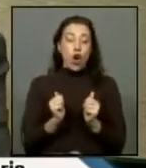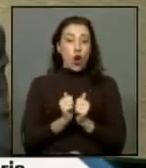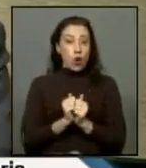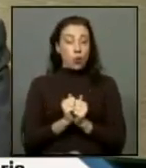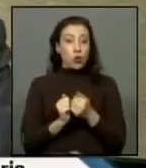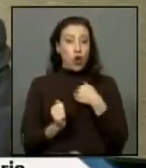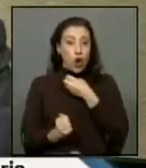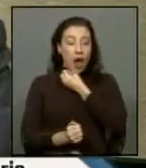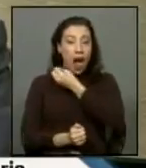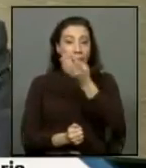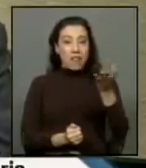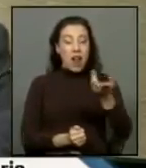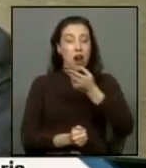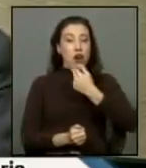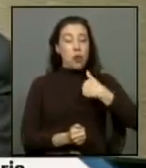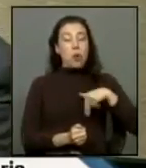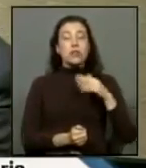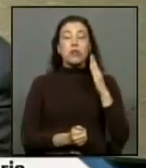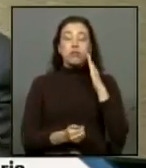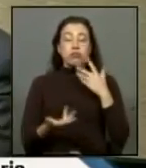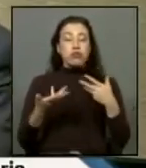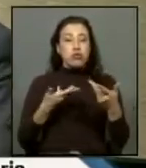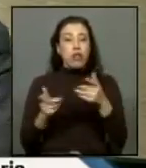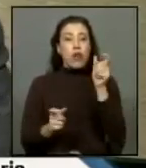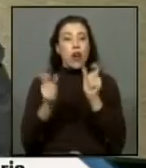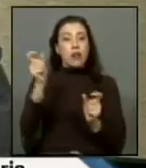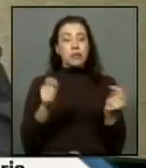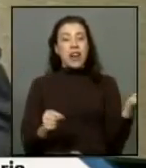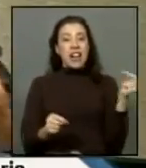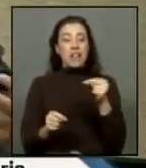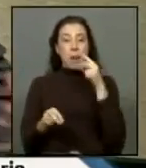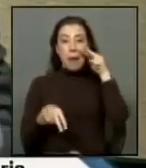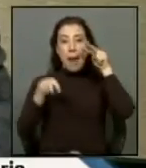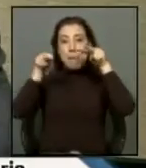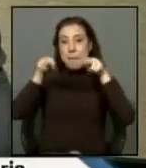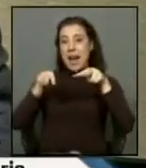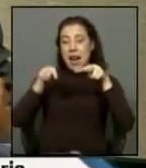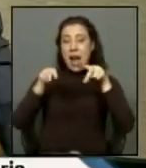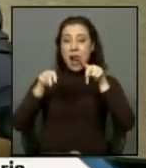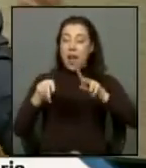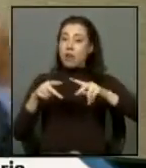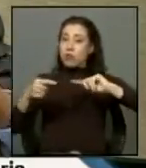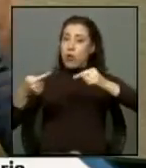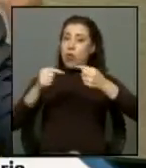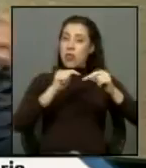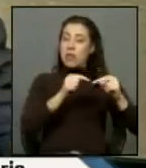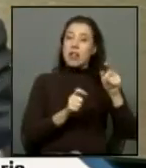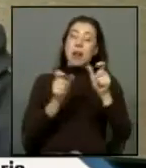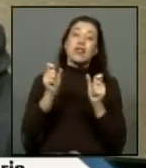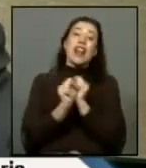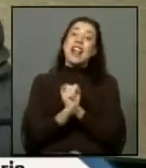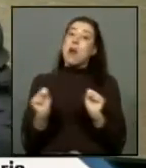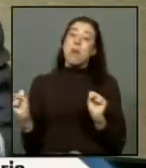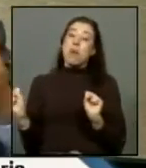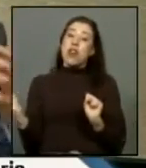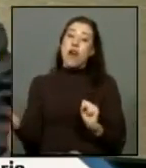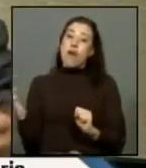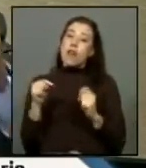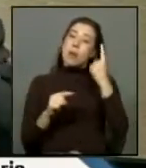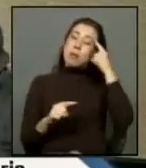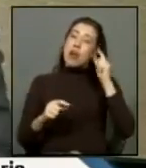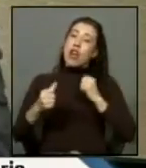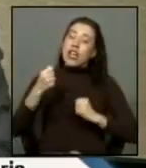expresar nuestra solidaridad con quienes han venido para presenciar este debate y con aquellos que no han podido estar aquí pero que han